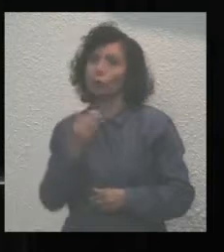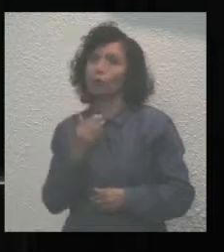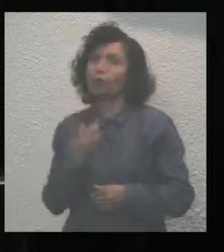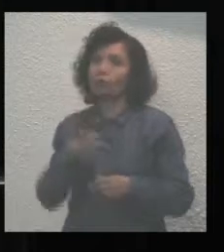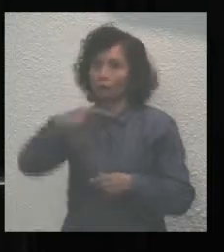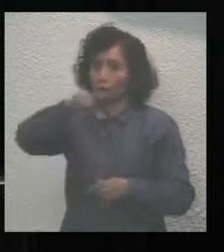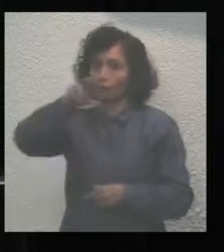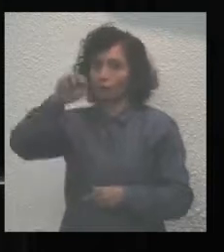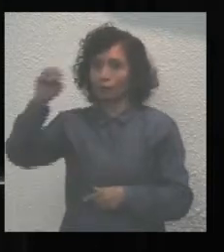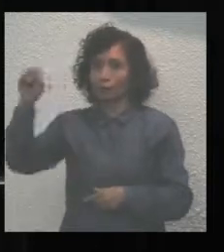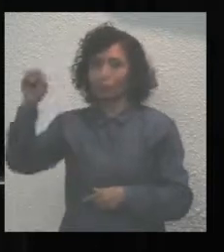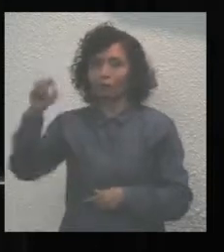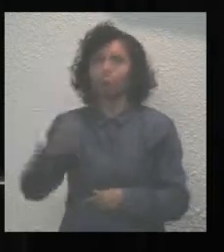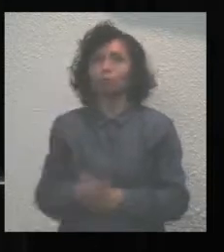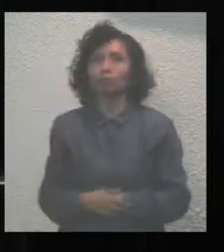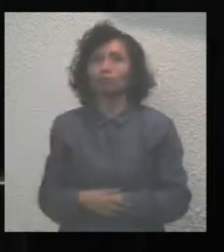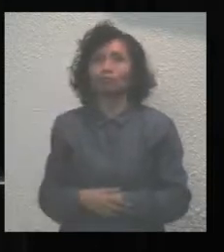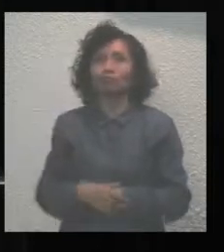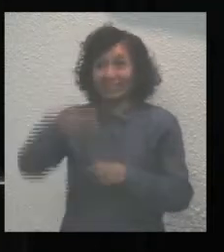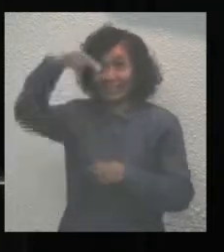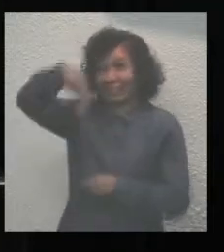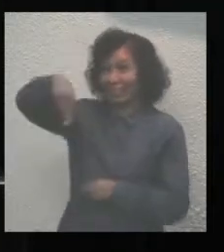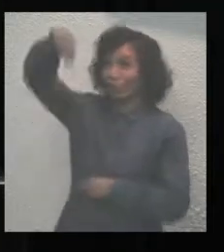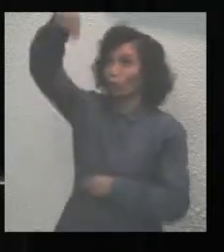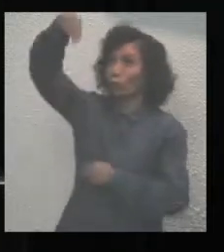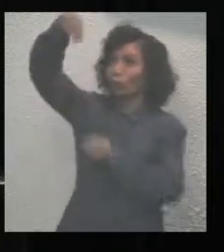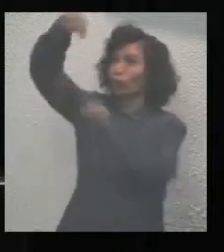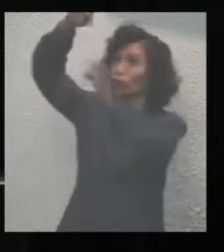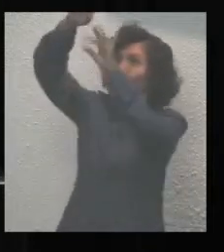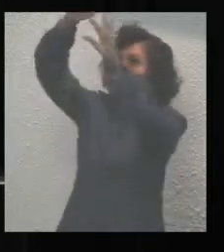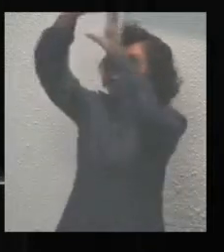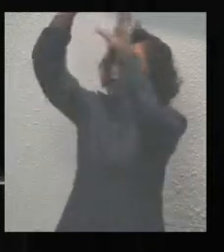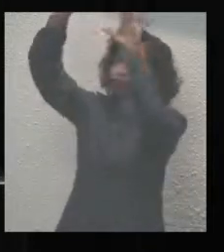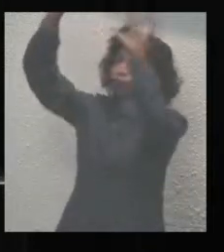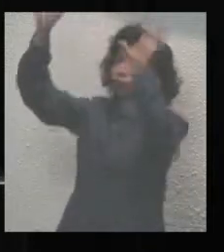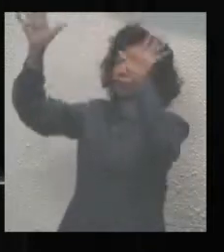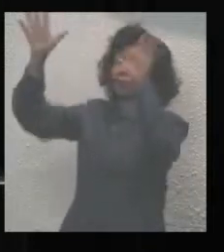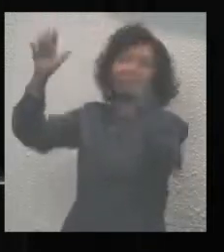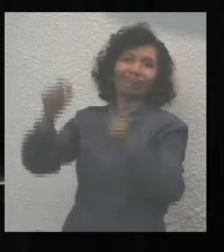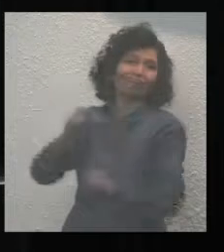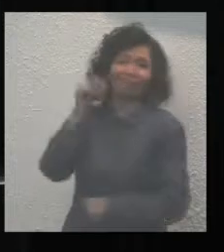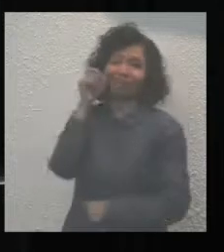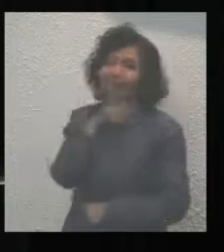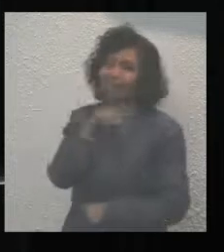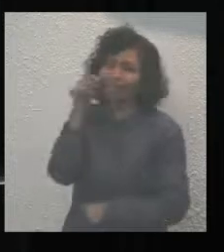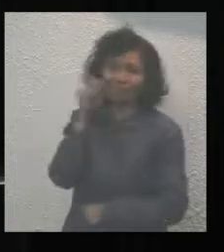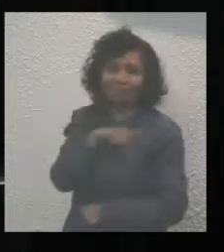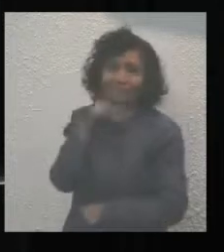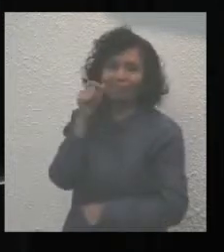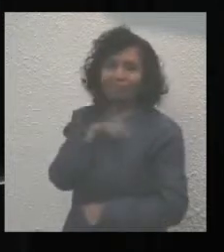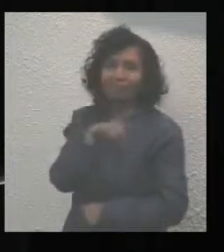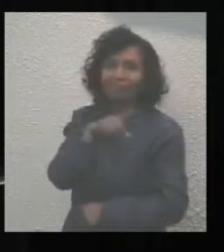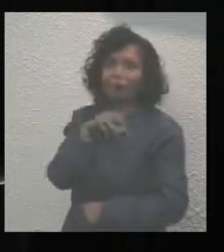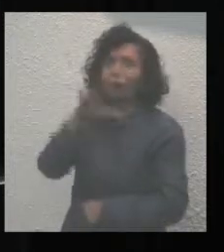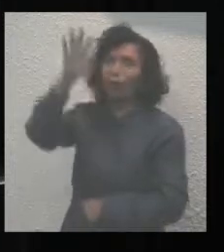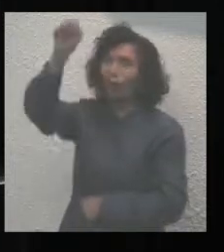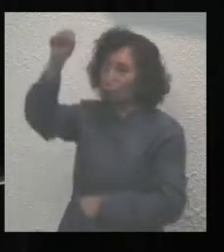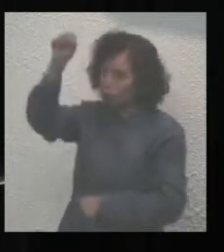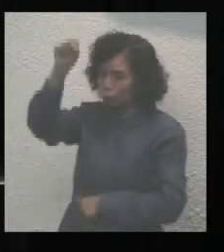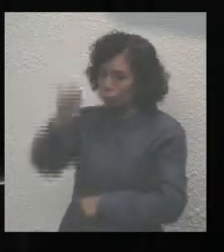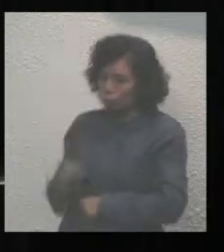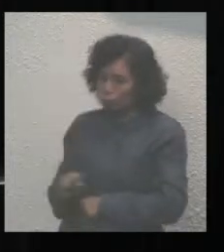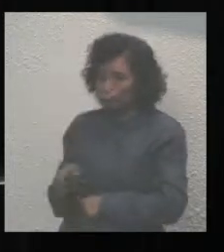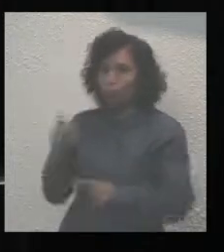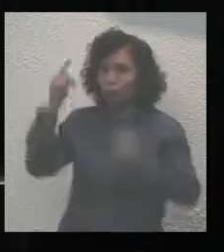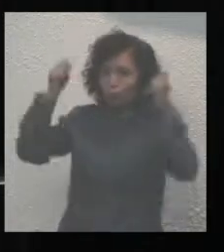Roo. El brillo del norte, de nueva cuenta como en otras administraciones, opaca al turismo